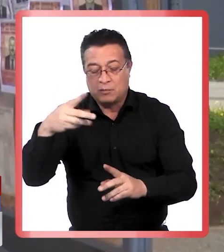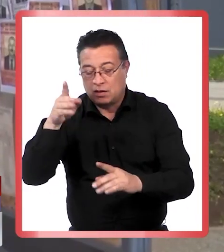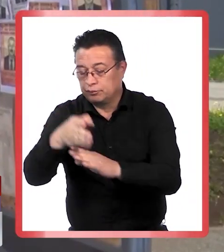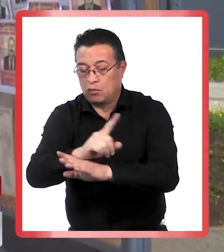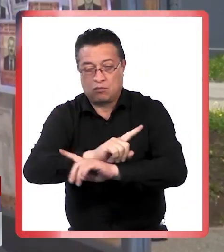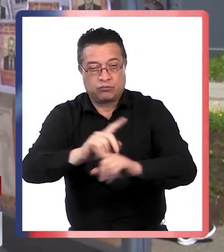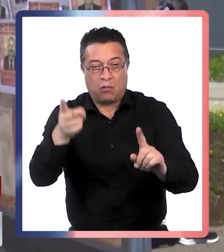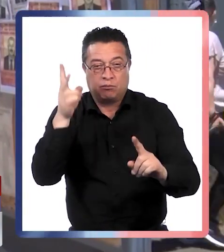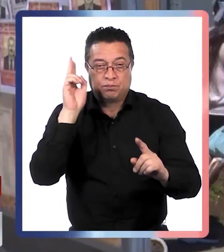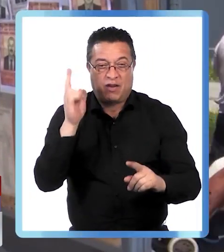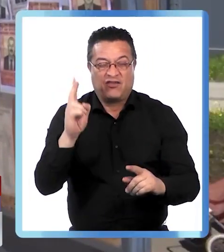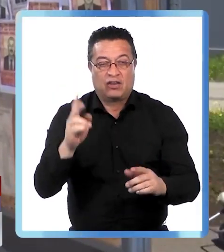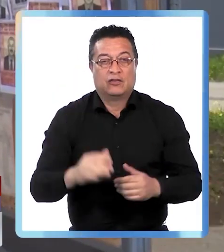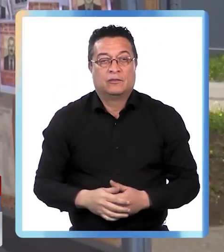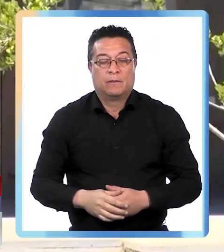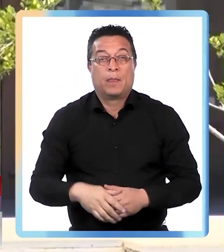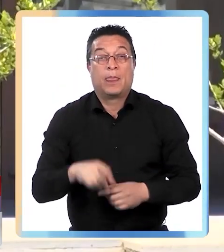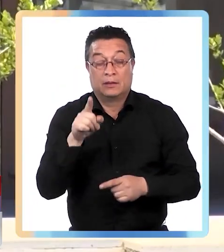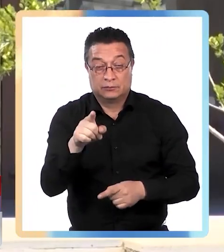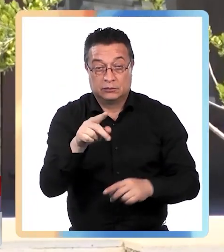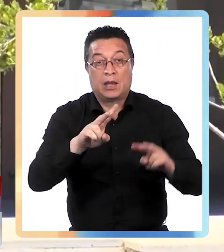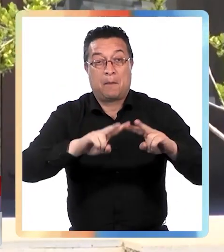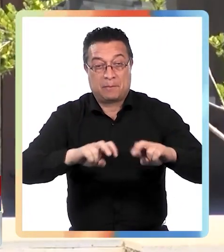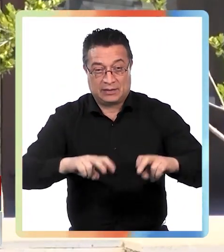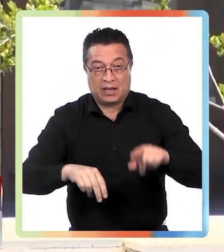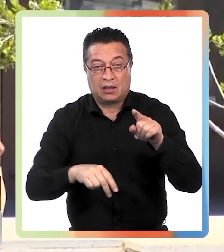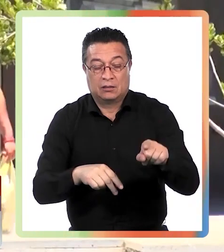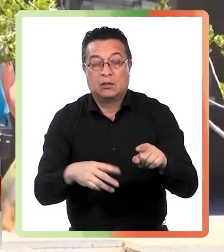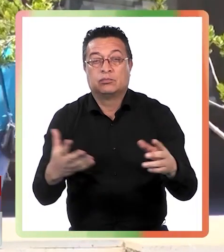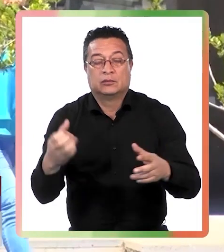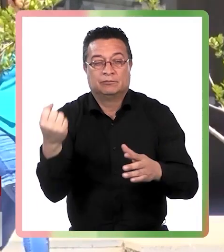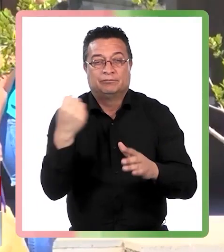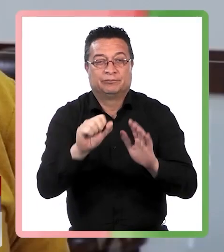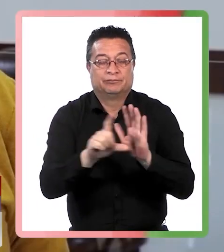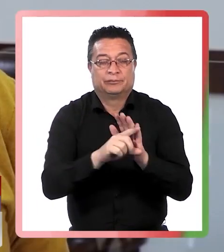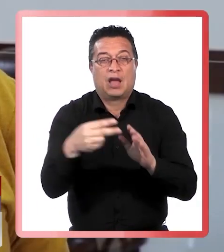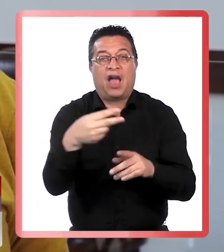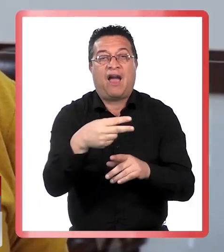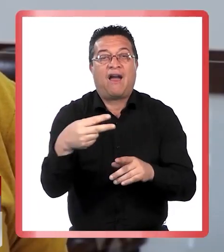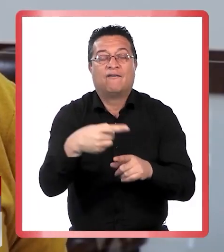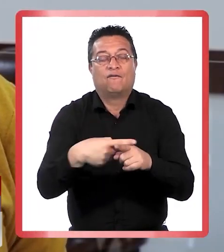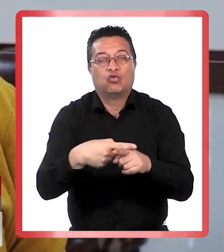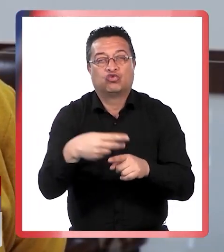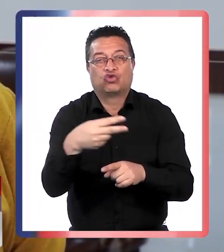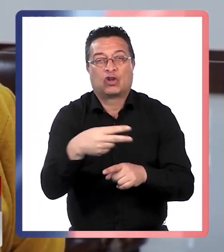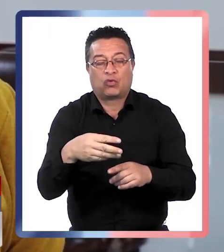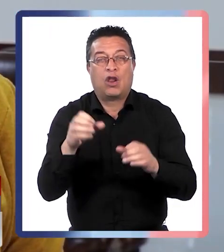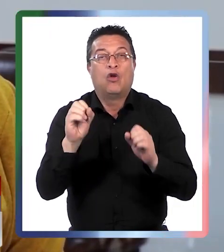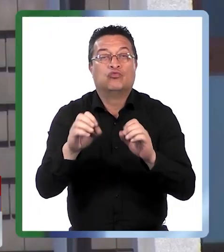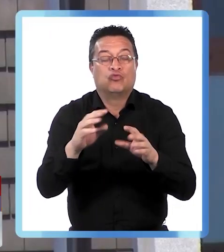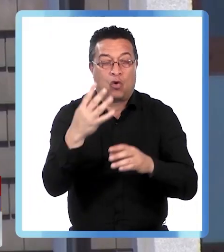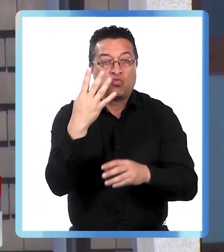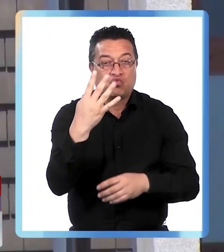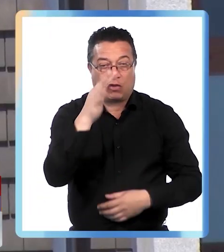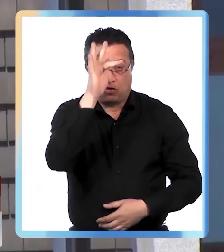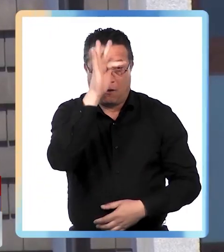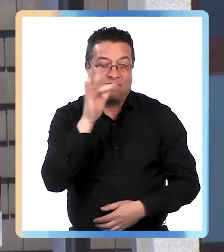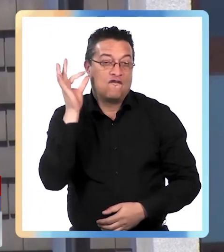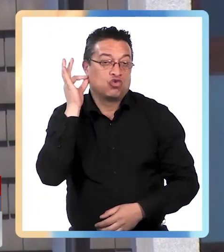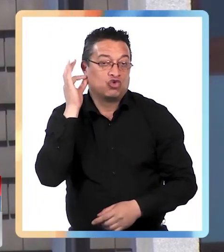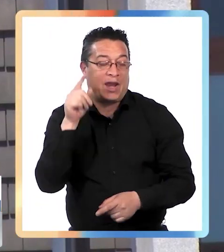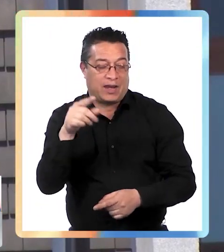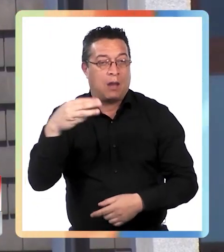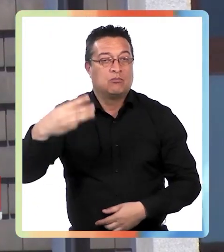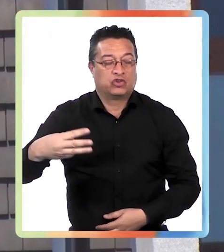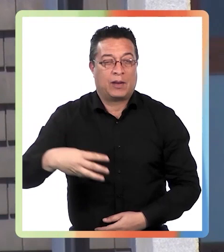municipalidad mientras dure la investigación. Coque está siendo investigado por el delito de abuso sexual reiterado en contra de cuatro funcionarias